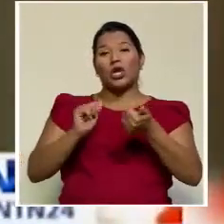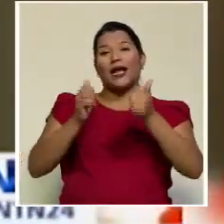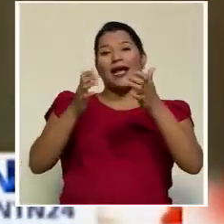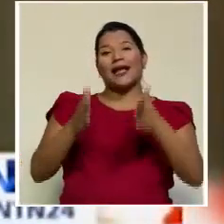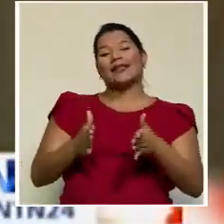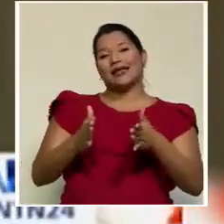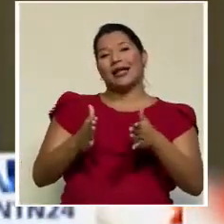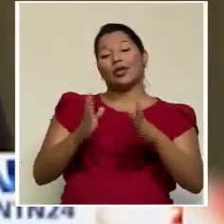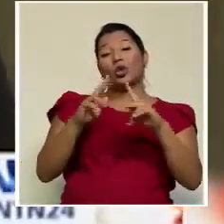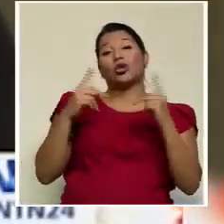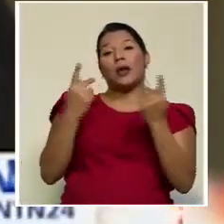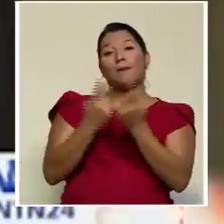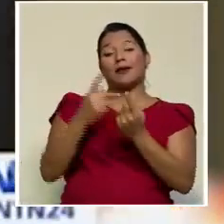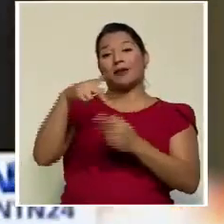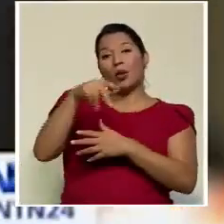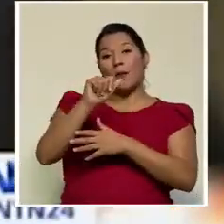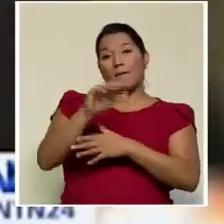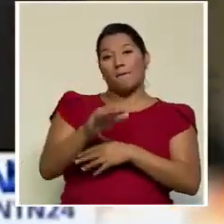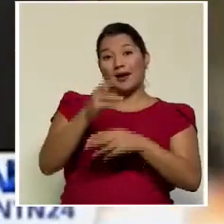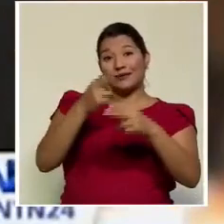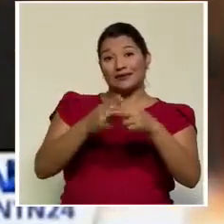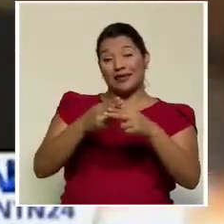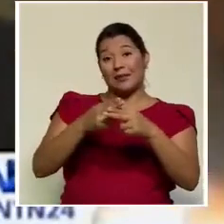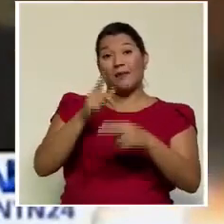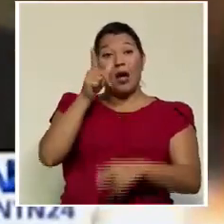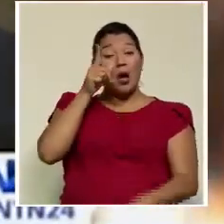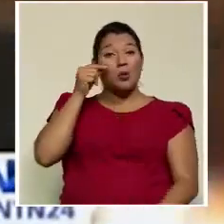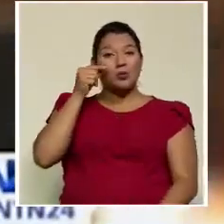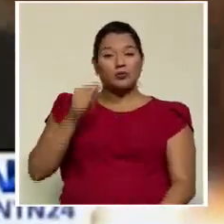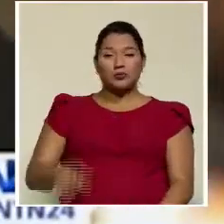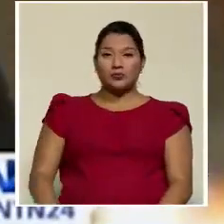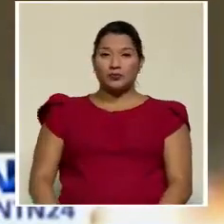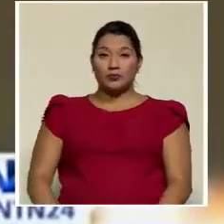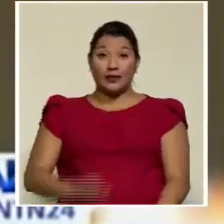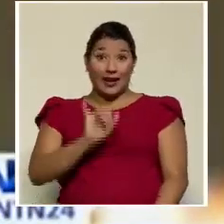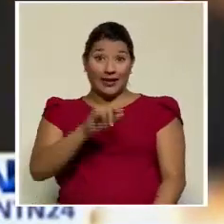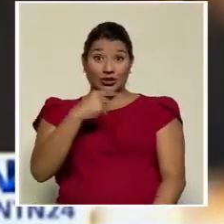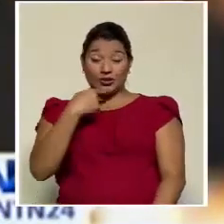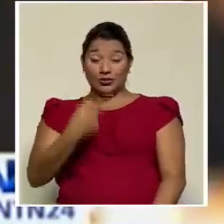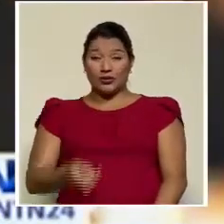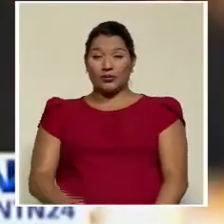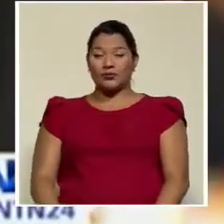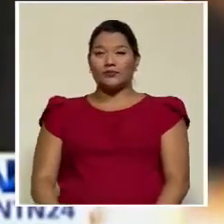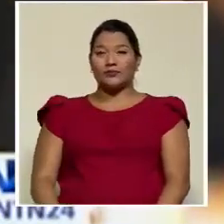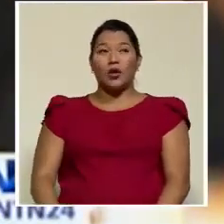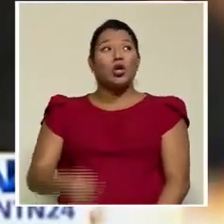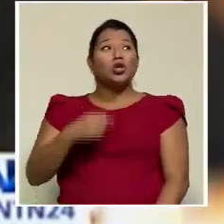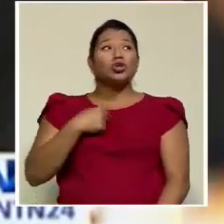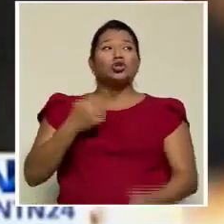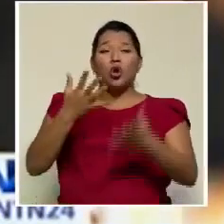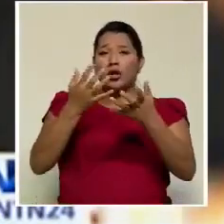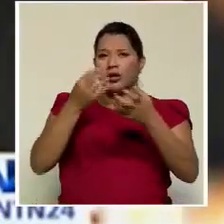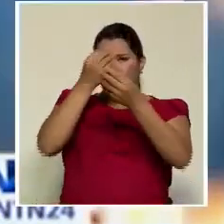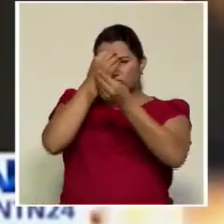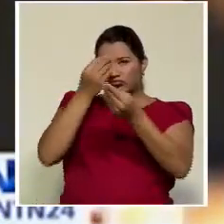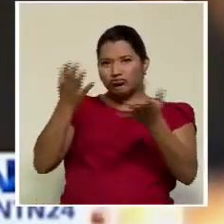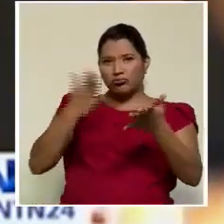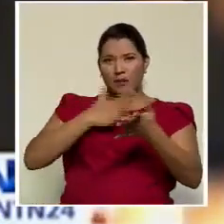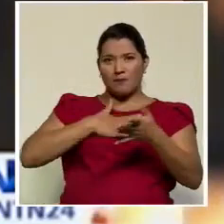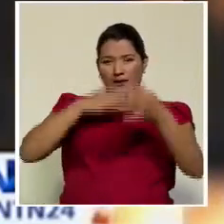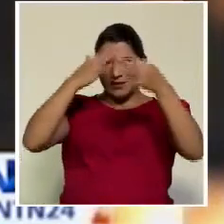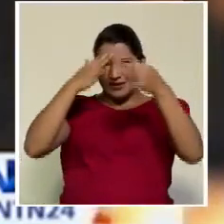opositor del Partido Acción Ciudadana, Luis Guillermo Solís. Así lo dijo. Hago saber mi decisión